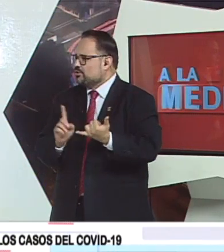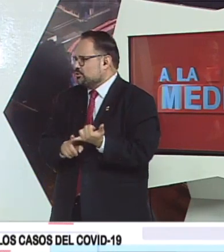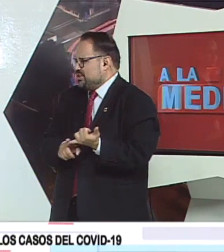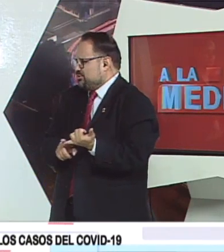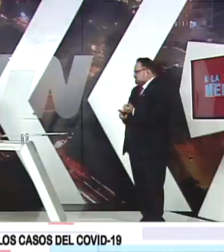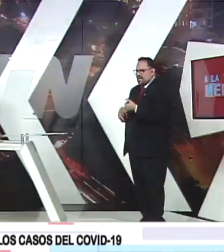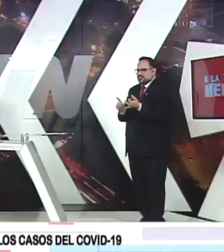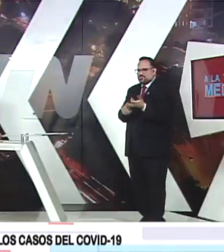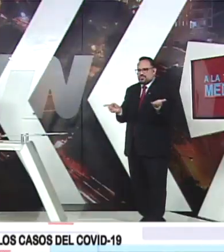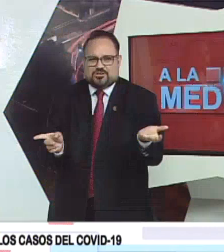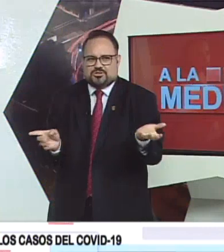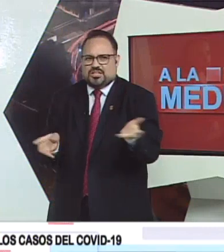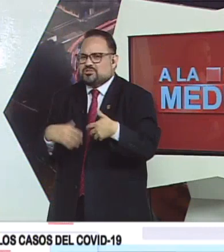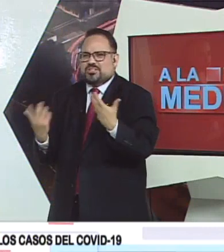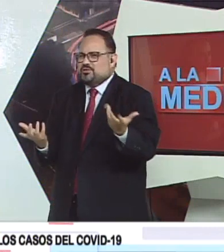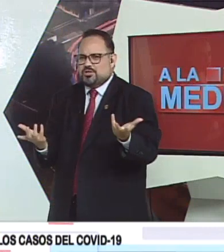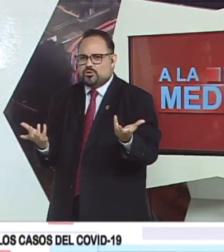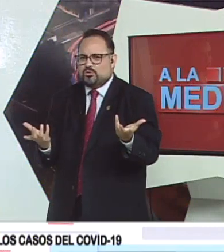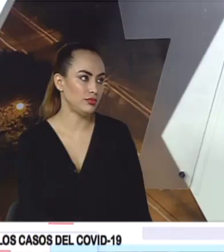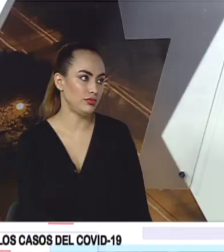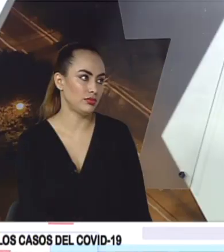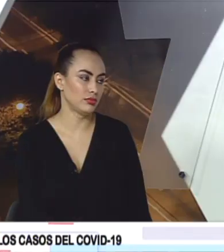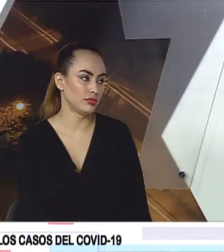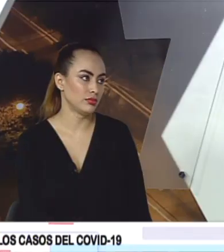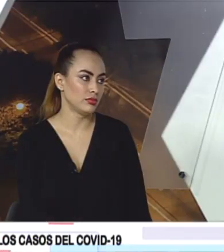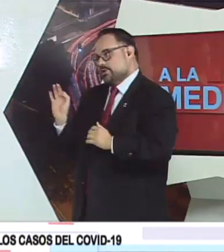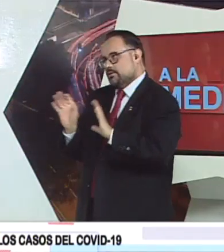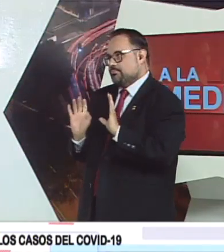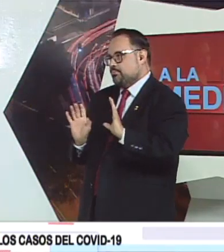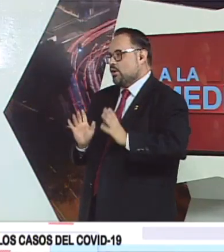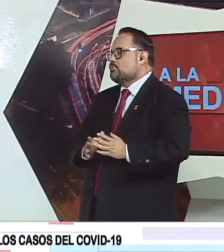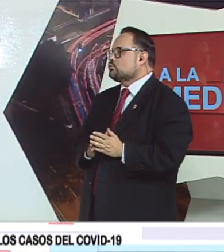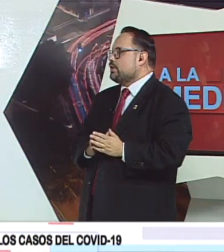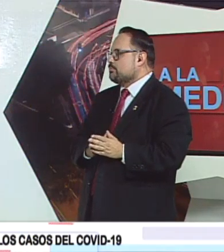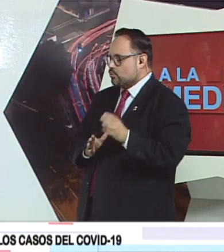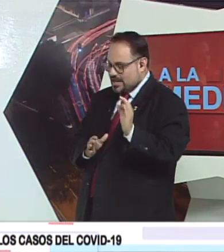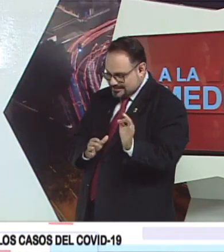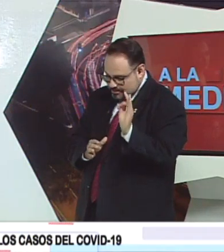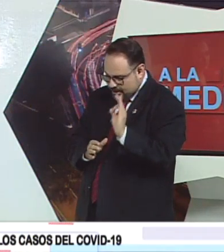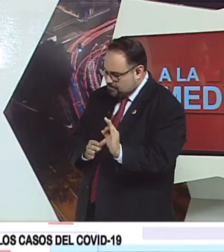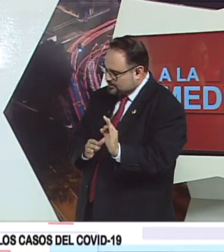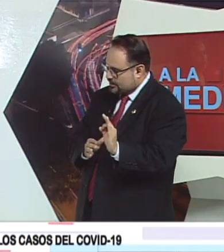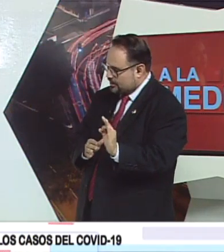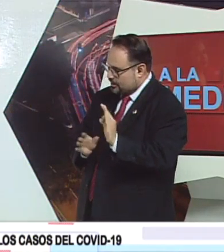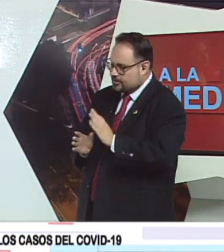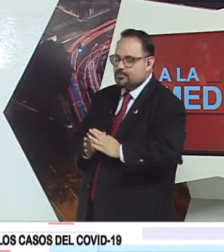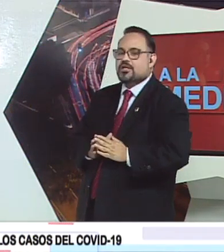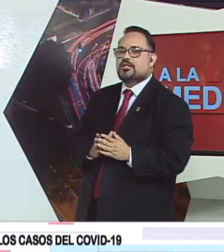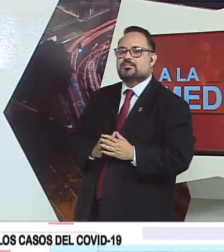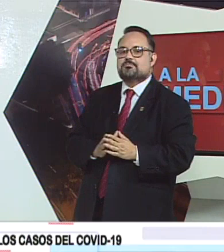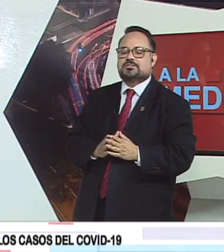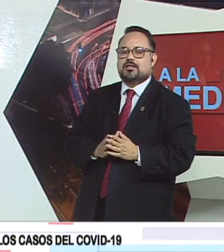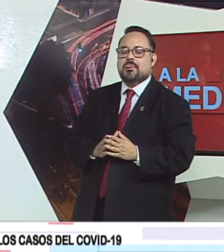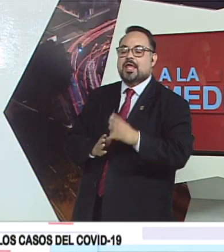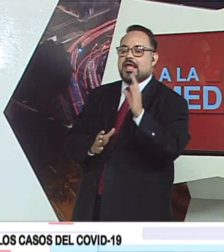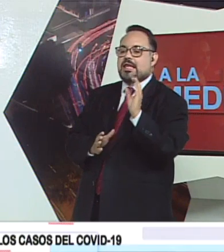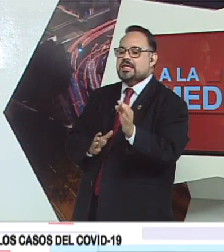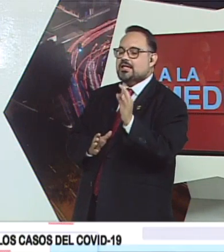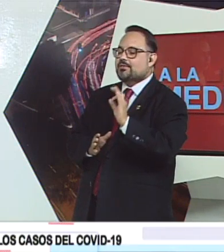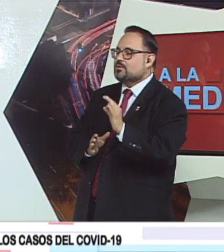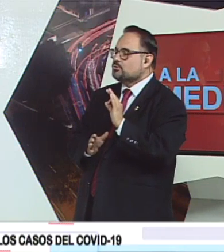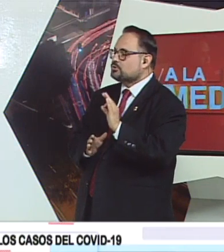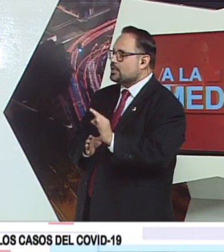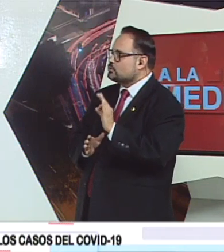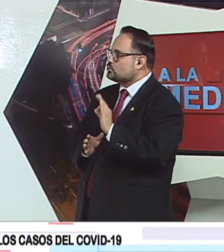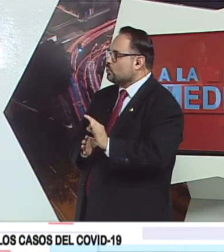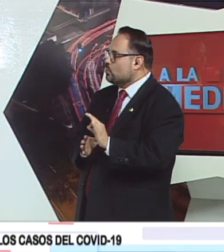¿a cuántos? 200 casos, 300 casos, si es lo de todos los días. No, a ver, pongamos un ejemplo, la semana pasada, la semana recién pasada, el